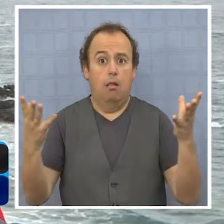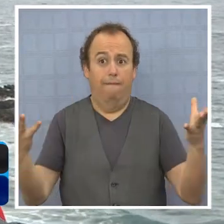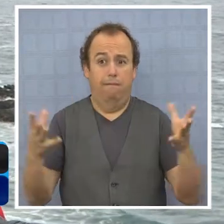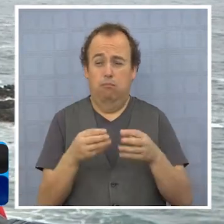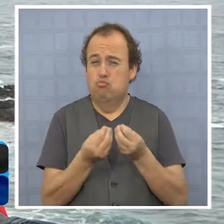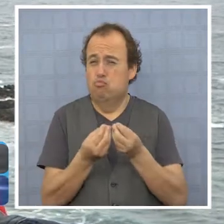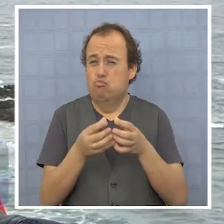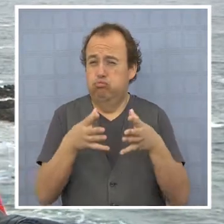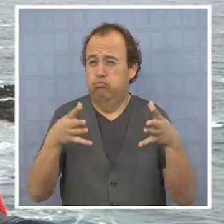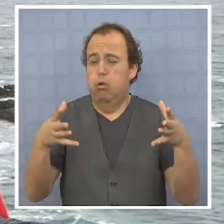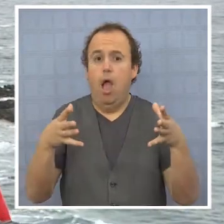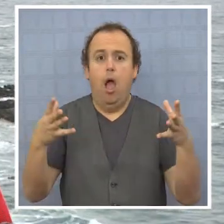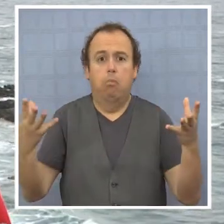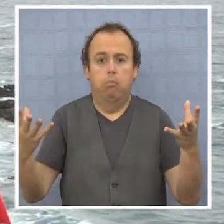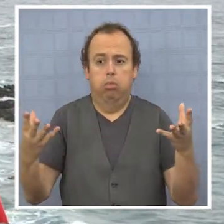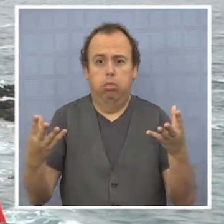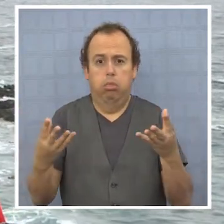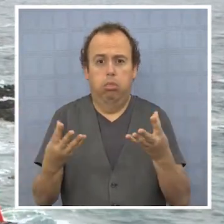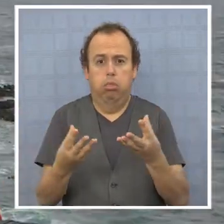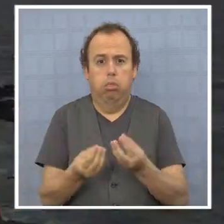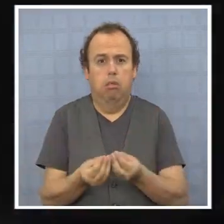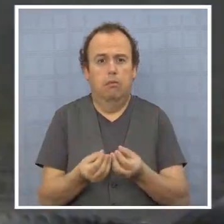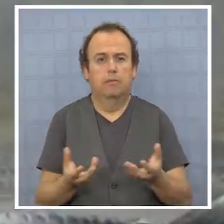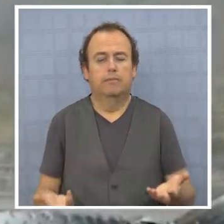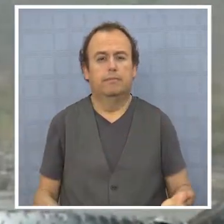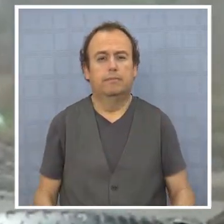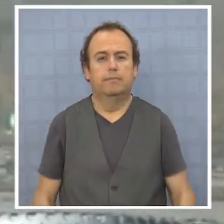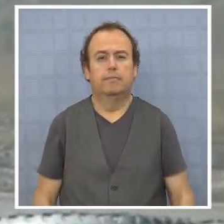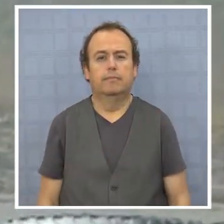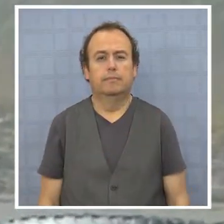finalmente de cuota era el doble o el triple.